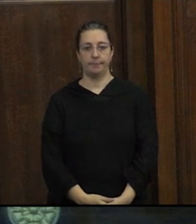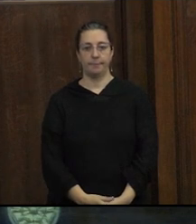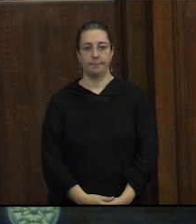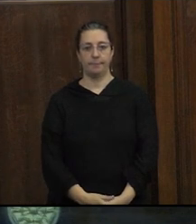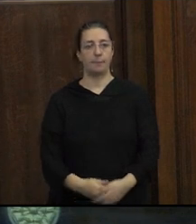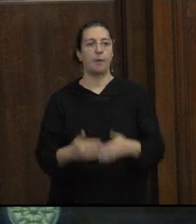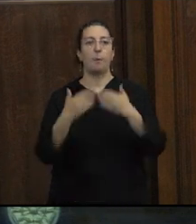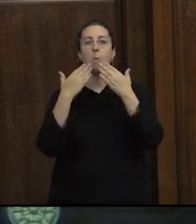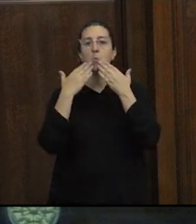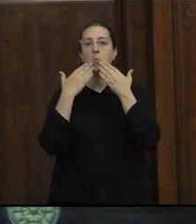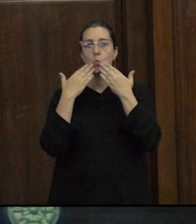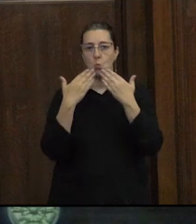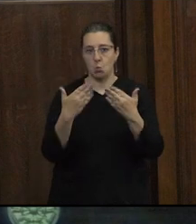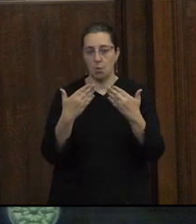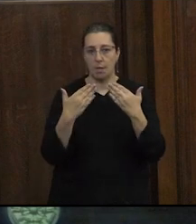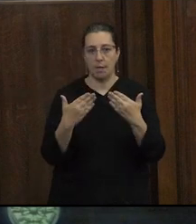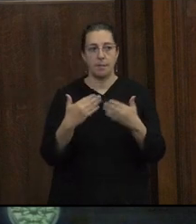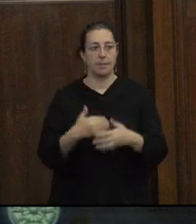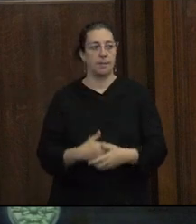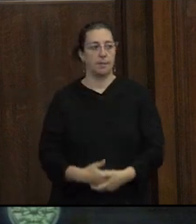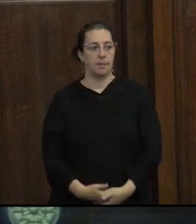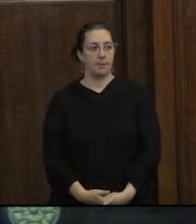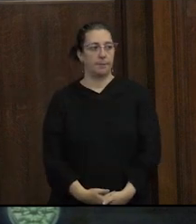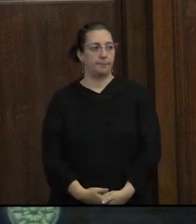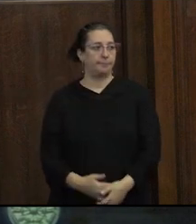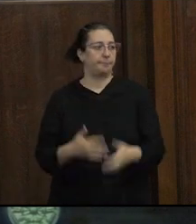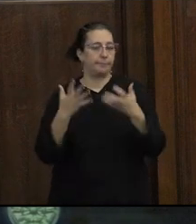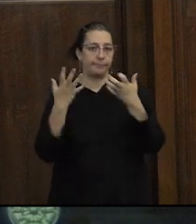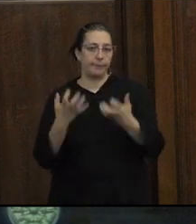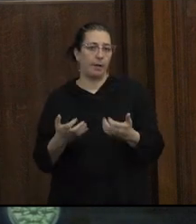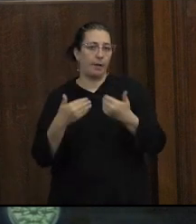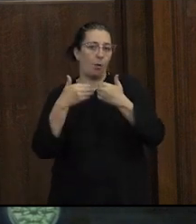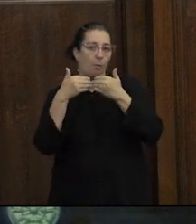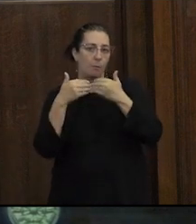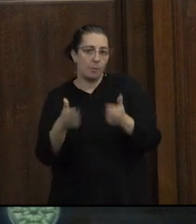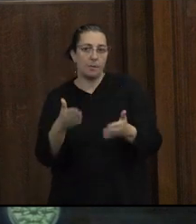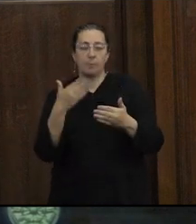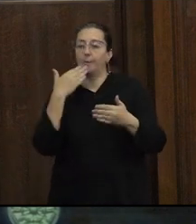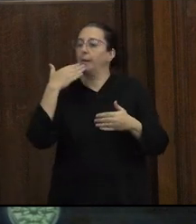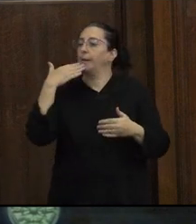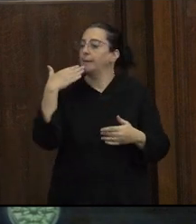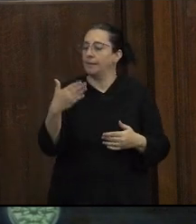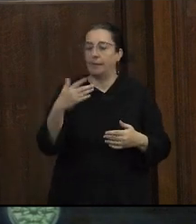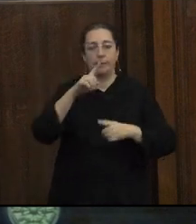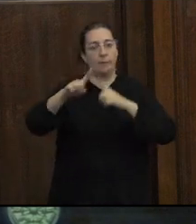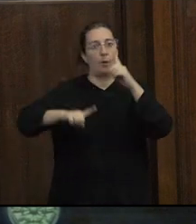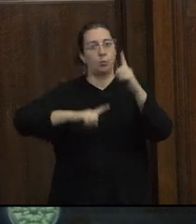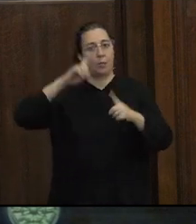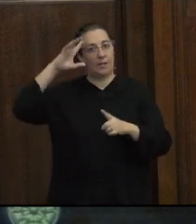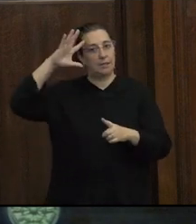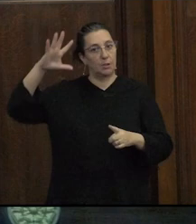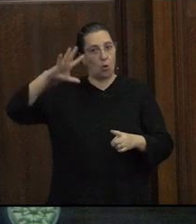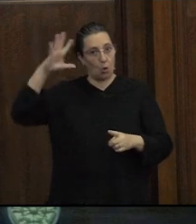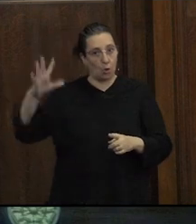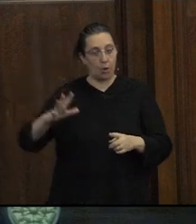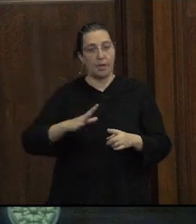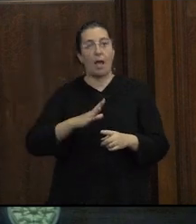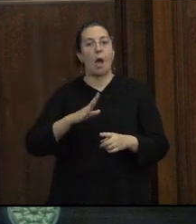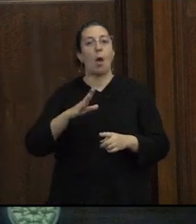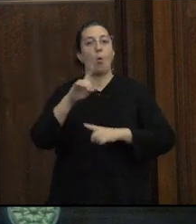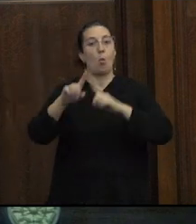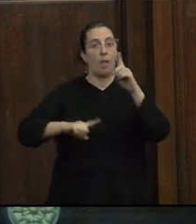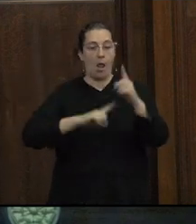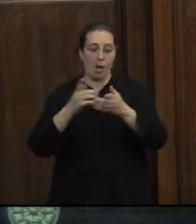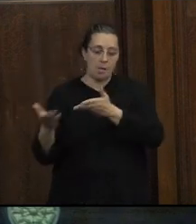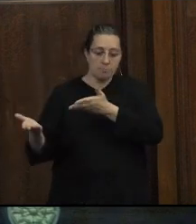Bueno, muchas gracias Quiero empezar por agradecer a la Facultad de Psicología de la UDELAR por la invitación